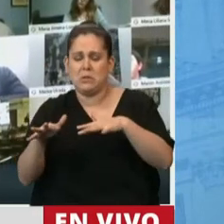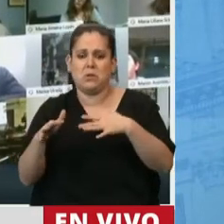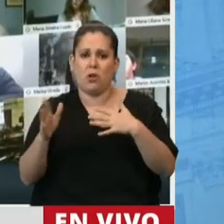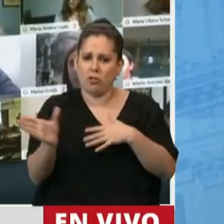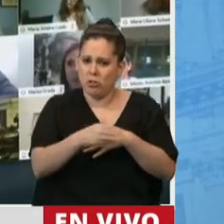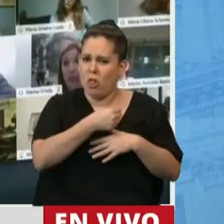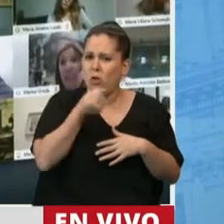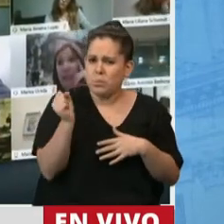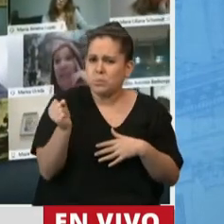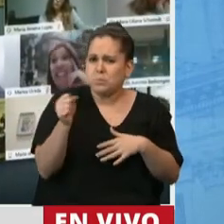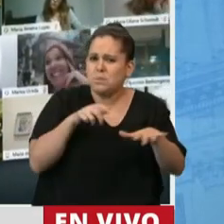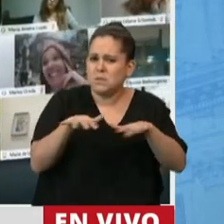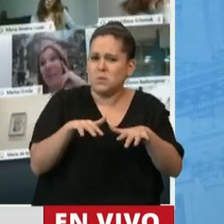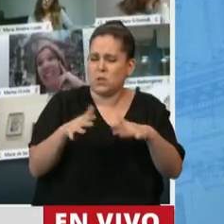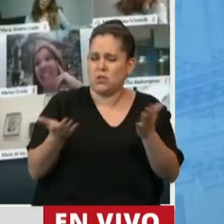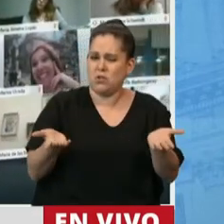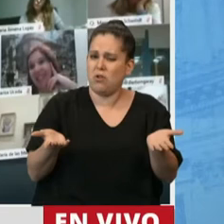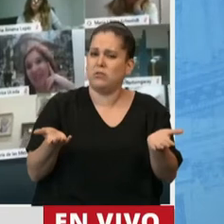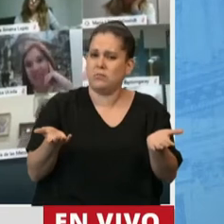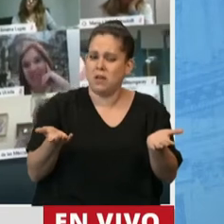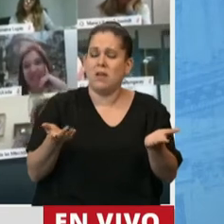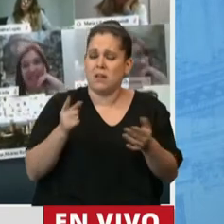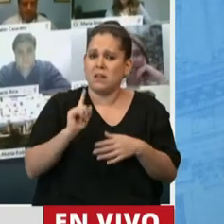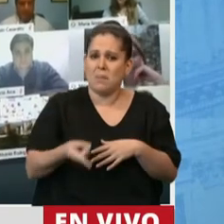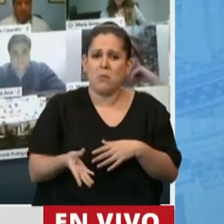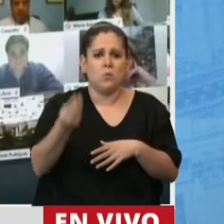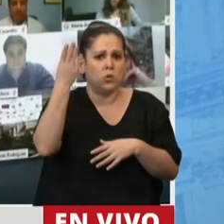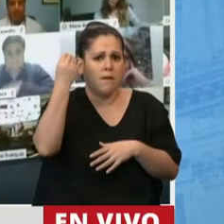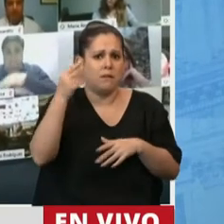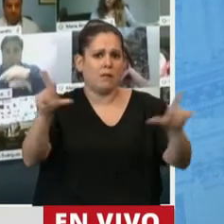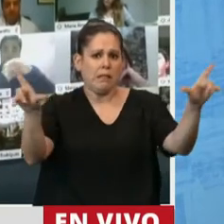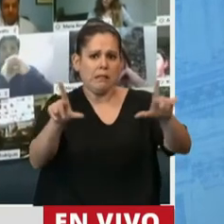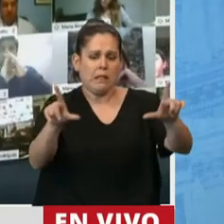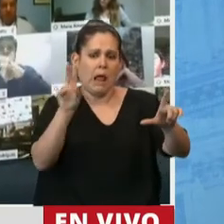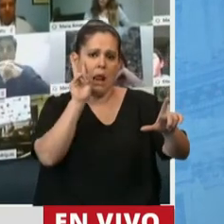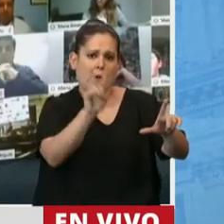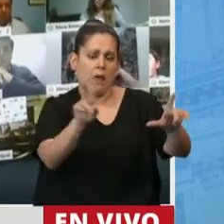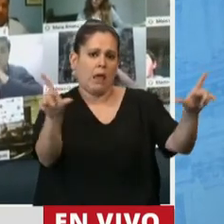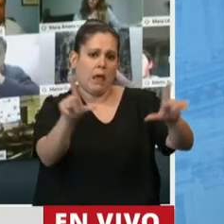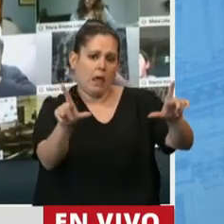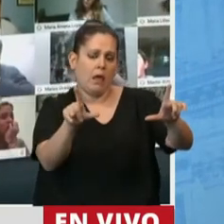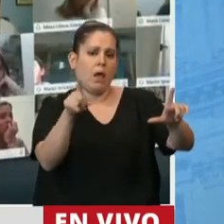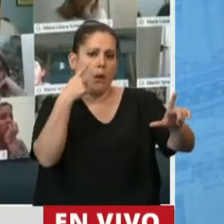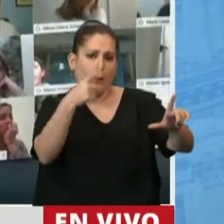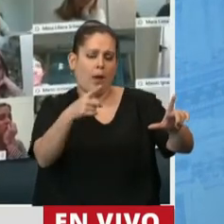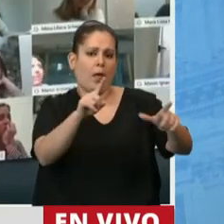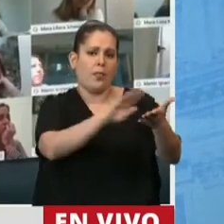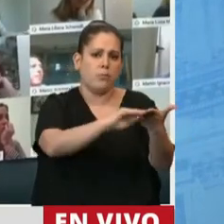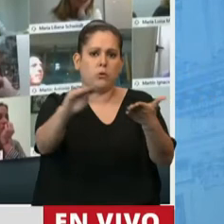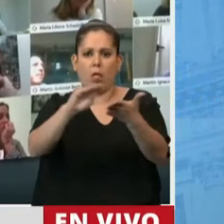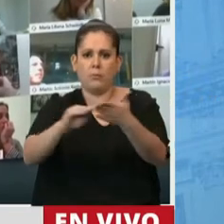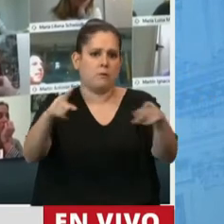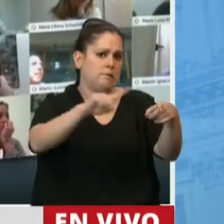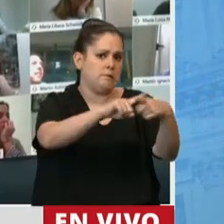que todos estamos atravesando. Y que muchas veces prenden la tele y nos ven a nosotros peleándonos y